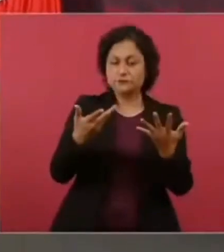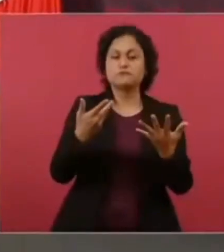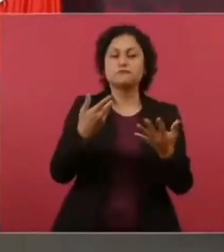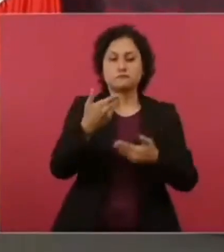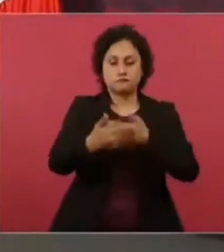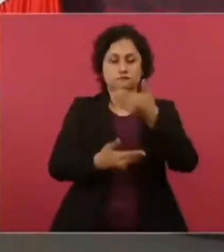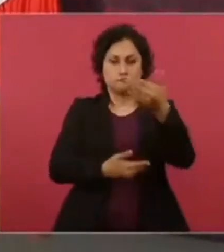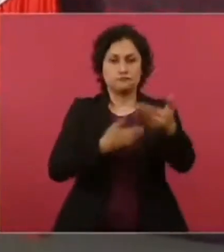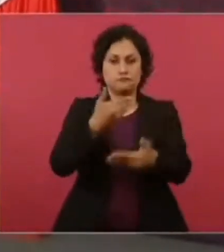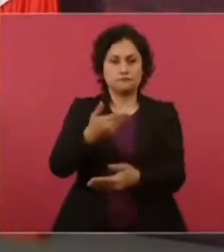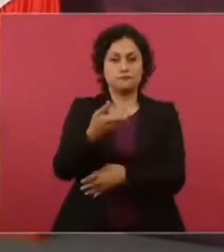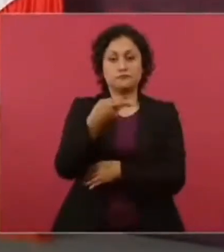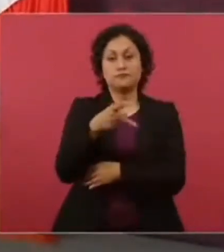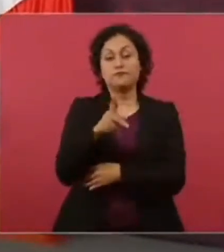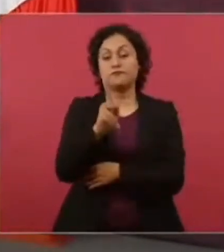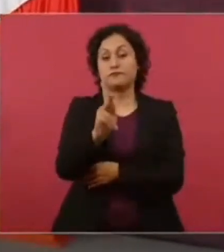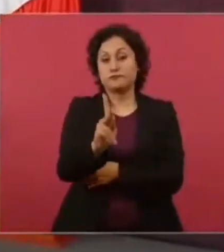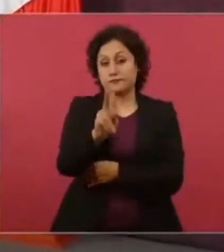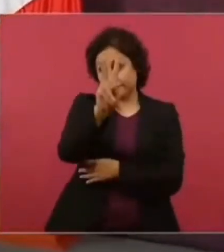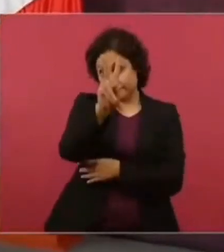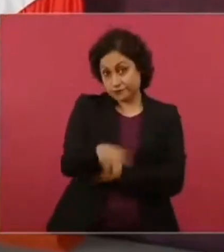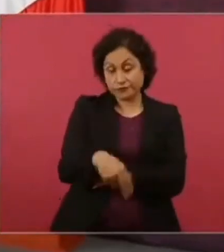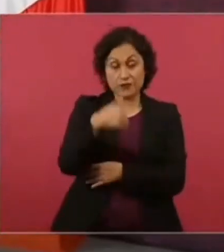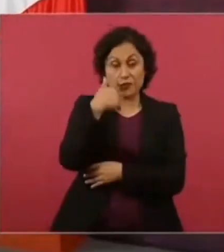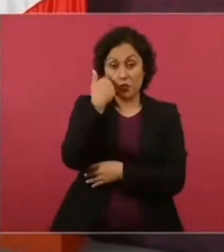pero es voluntario.